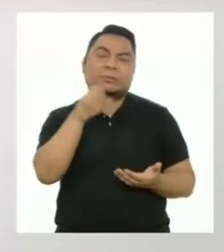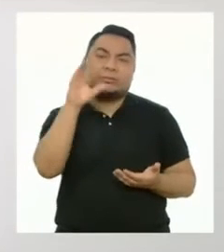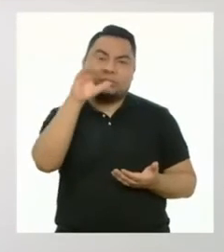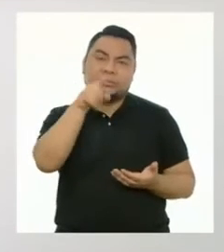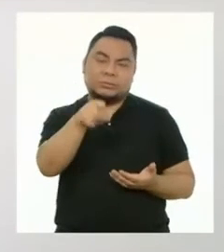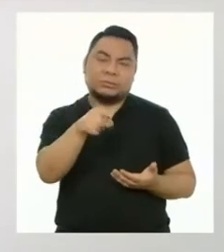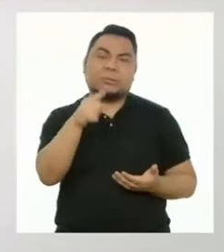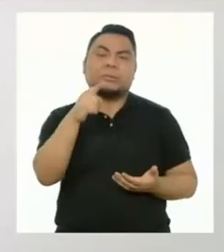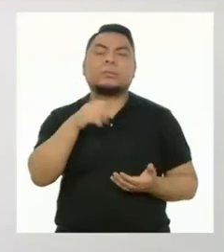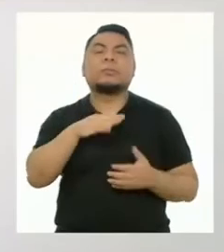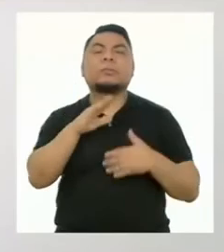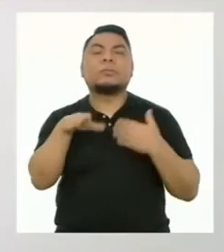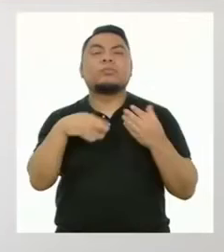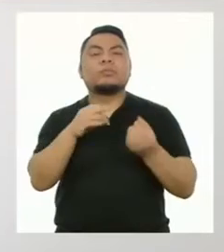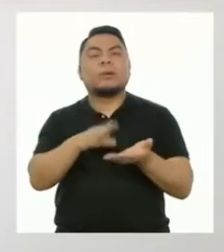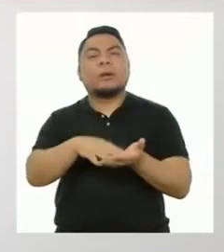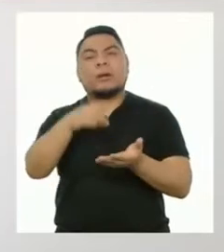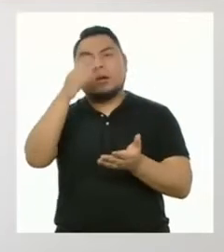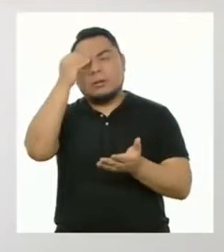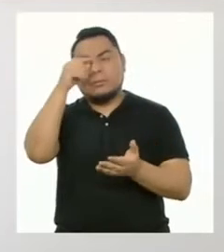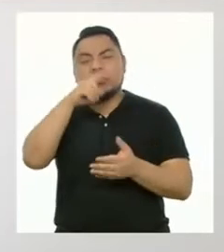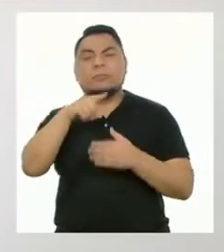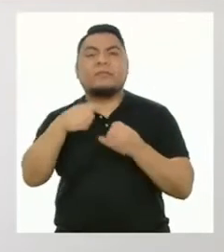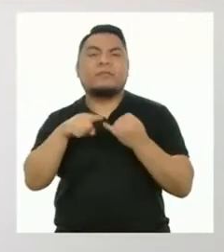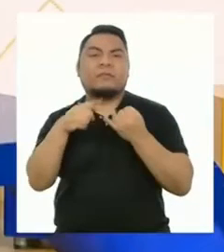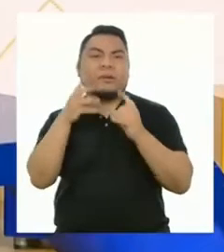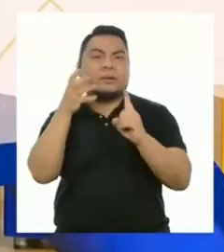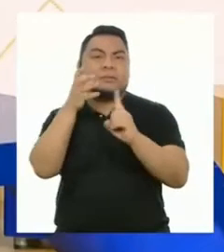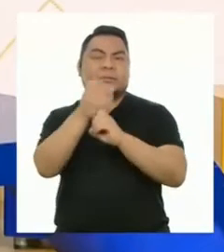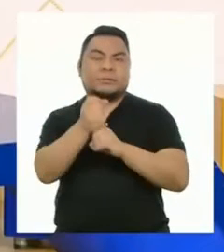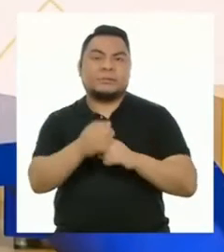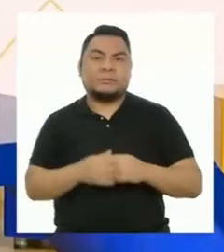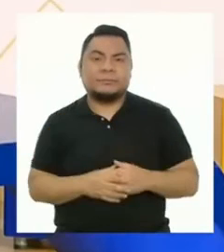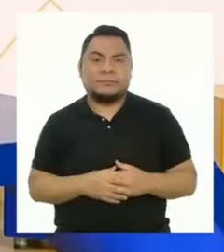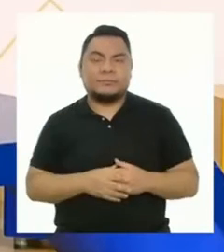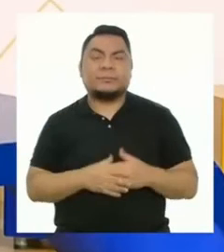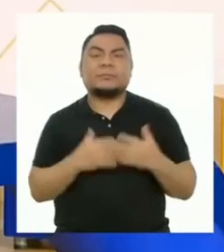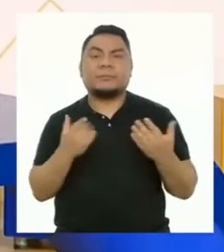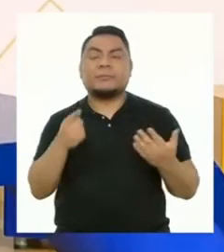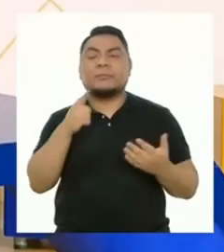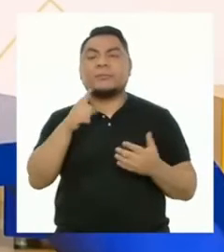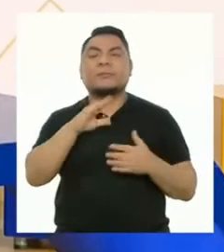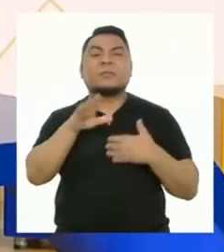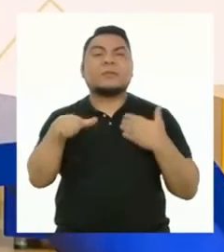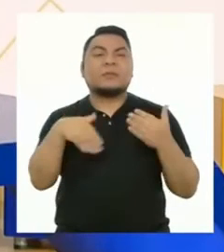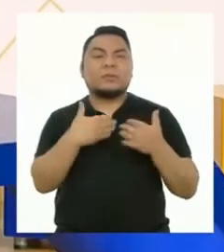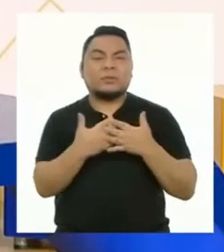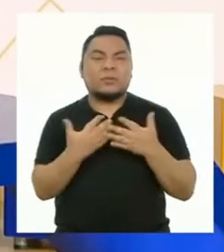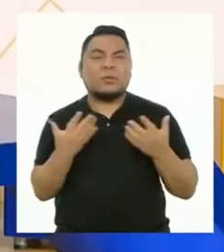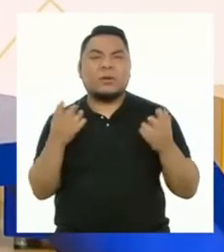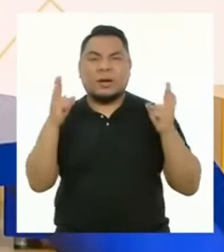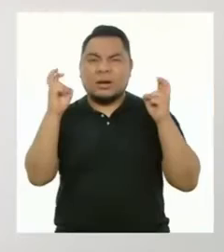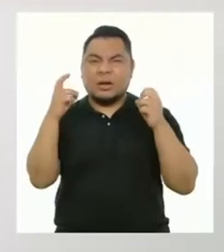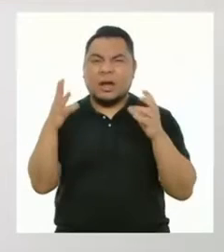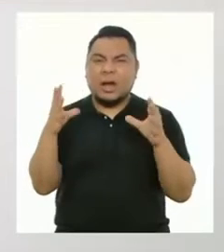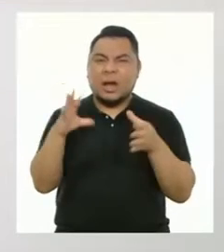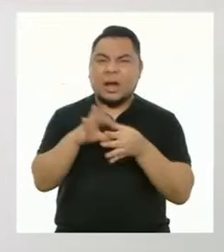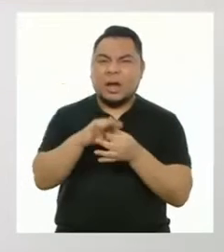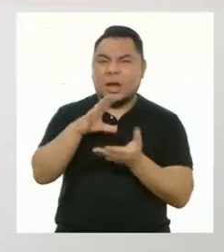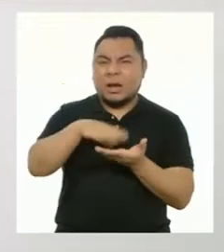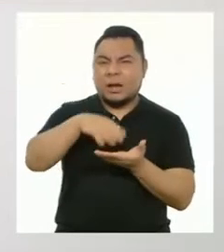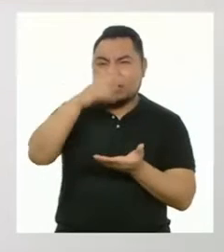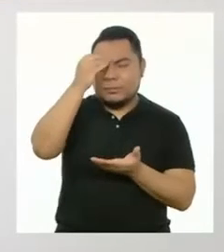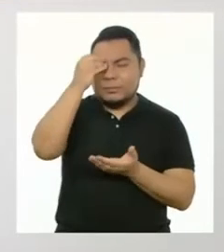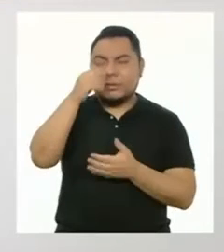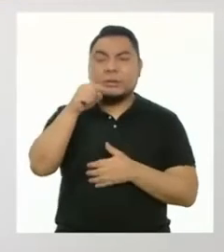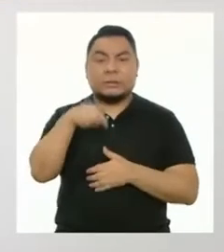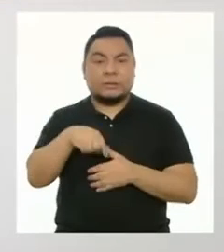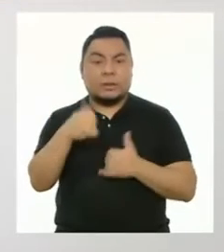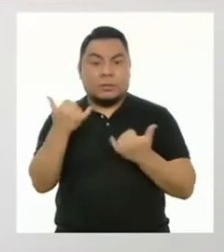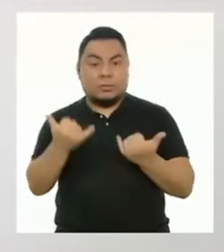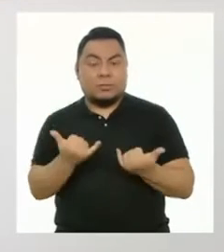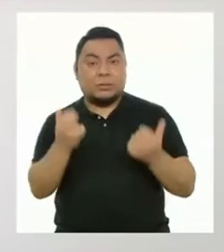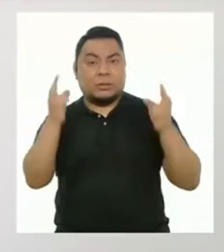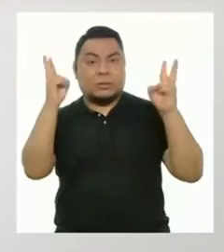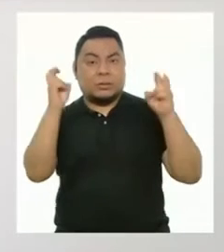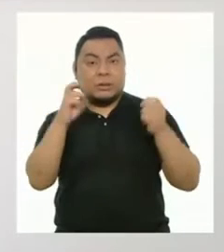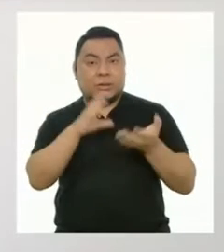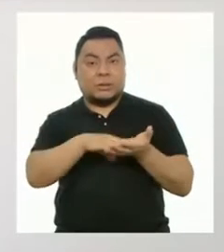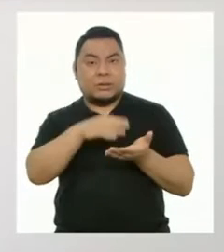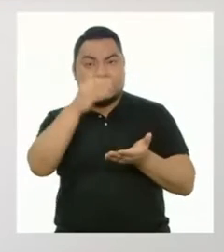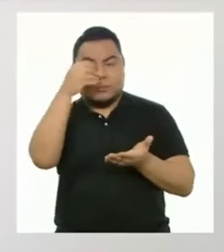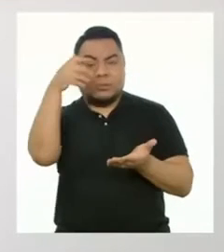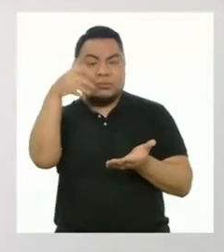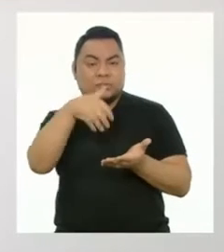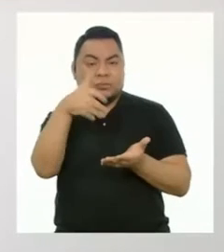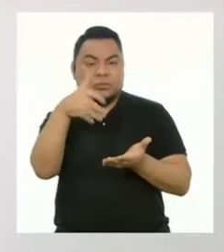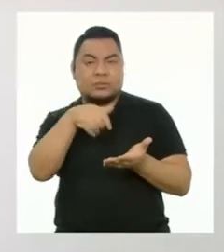aprendizaje para poder alcanzar nuestras metas. ¿Entorno del aprendizaje? ¿Qué es eso? El área que estamos estudiando,